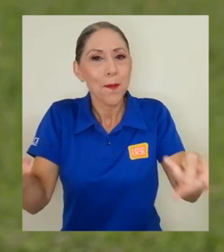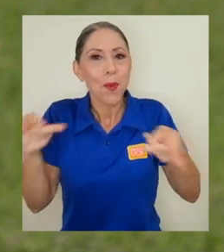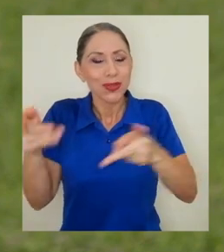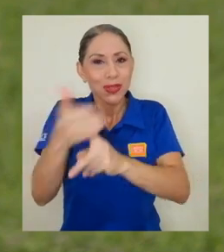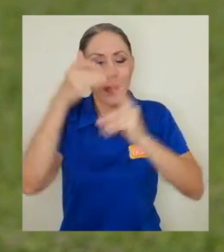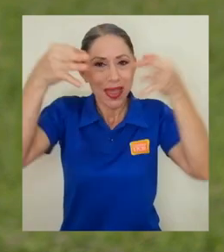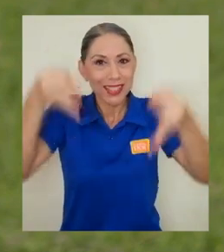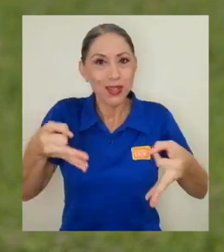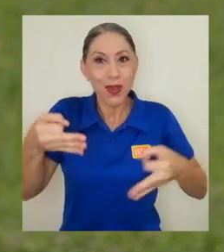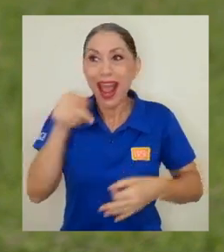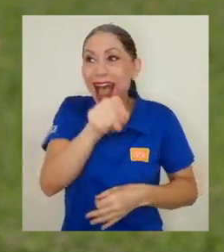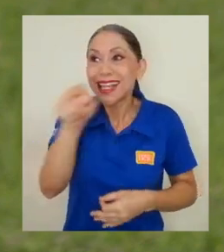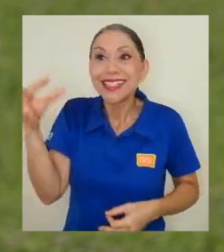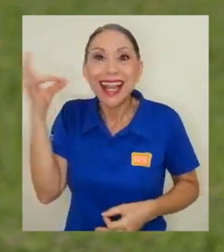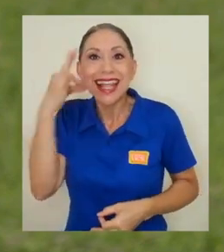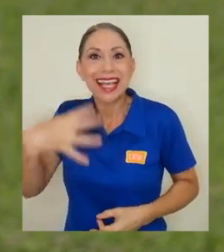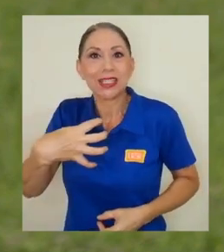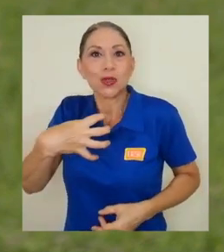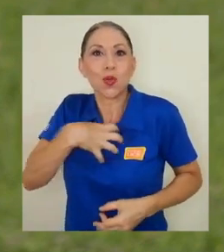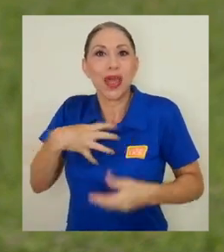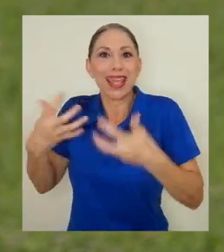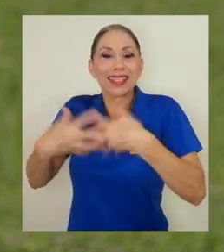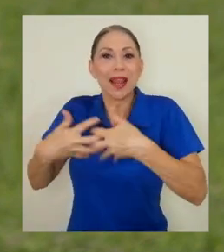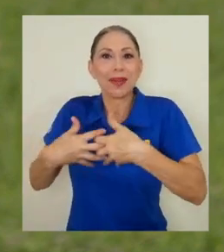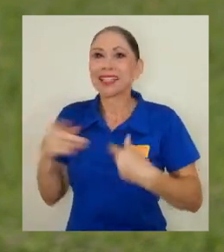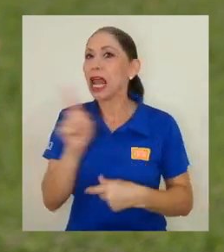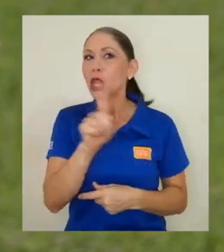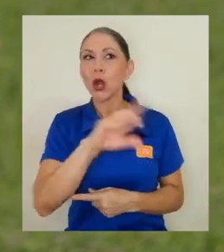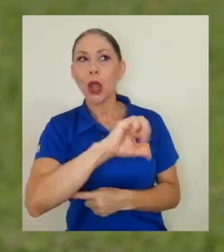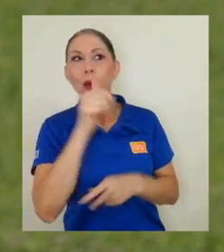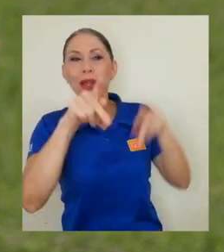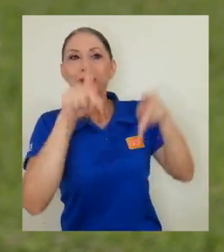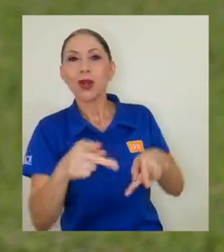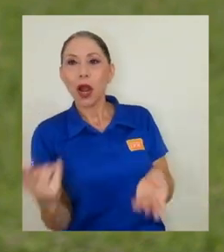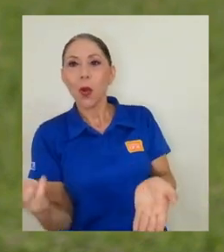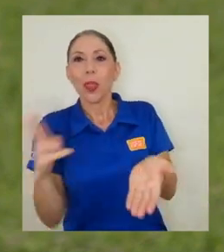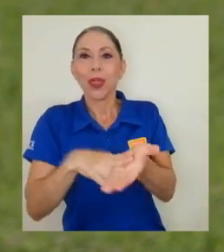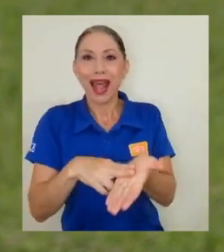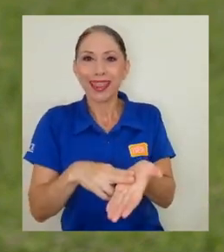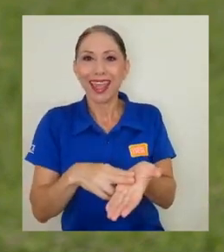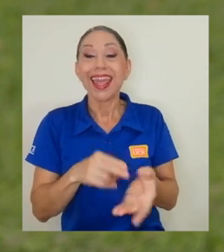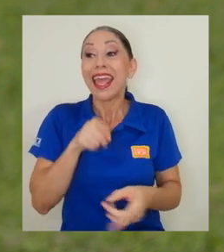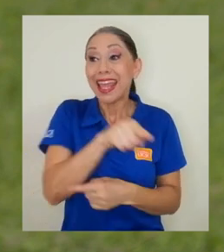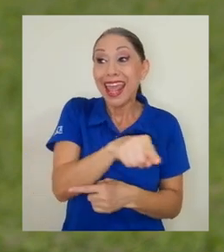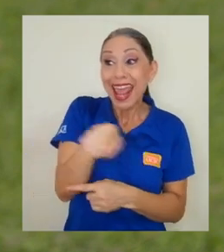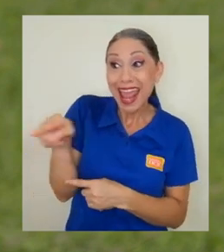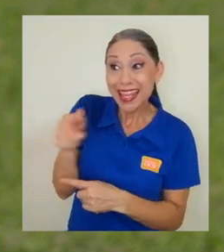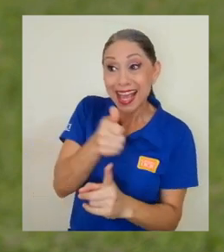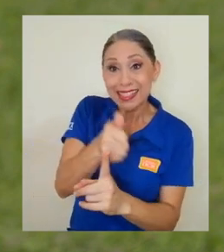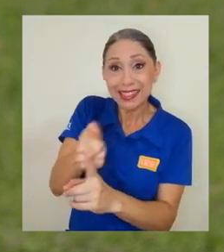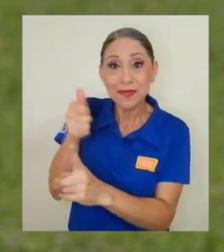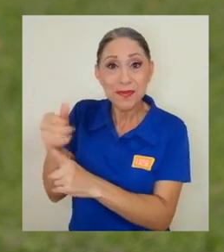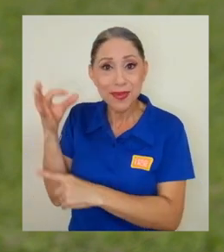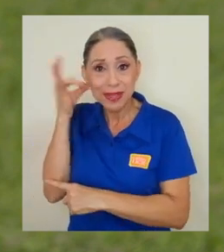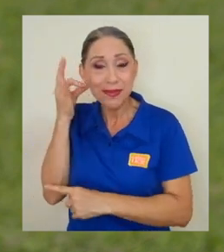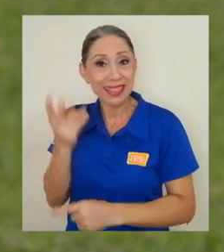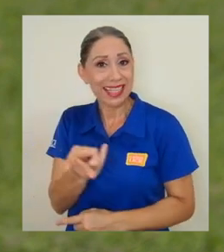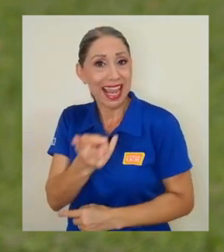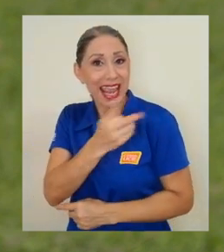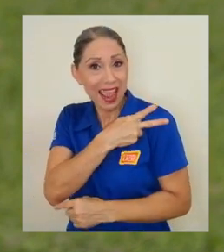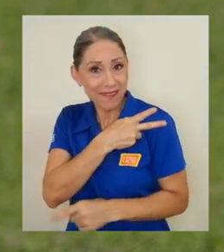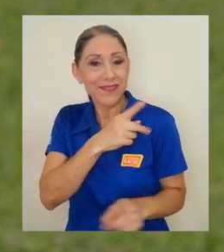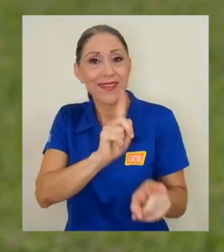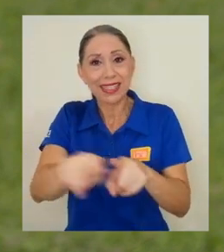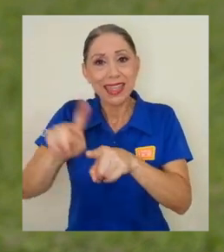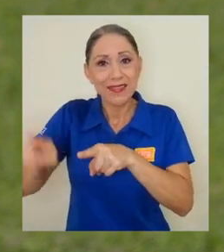Hacer ellas las dueñas de la empresa y no que alguien las contrate en la empresa. Hacer ellas las que son las jefas en las